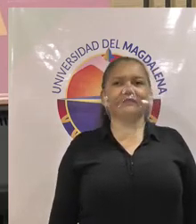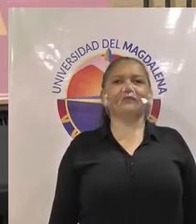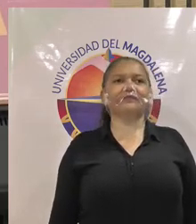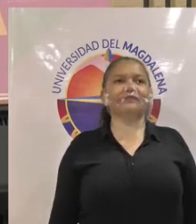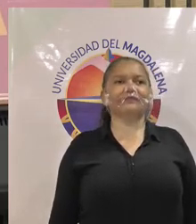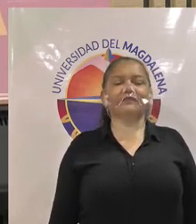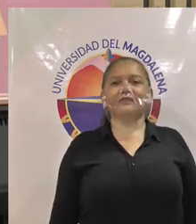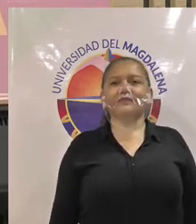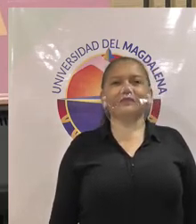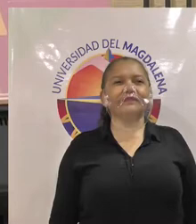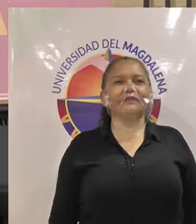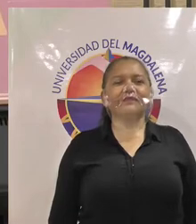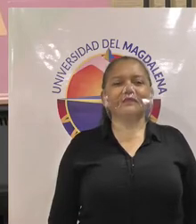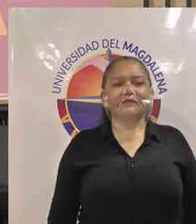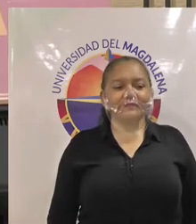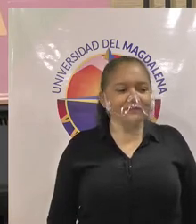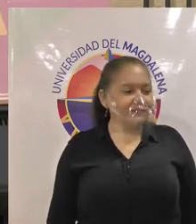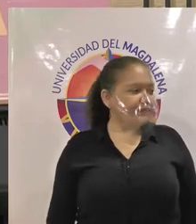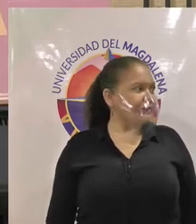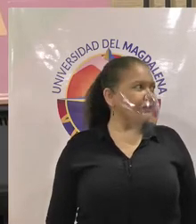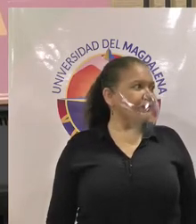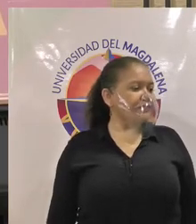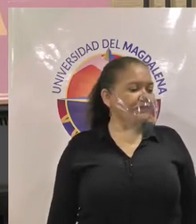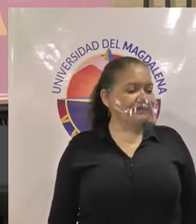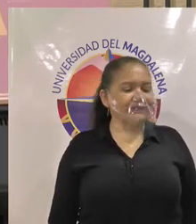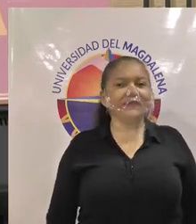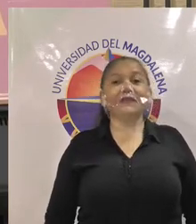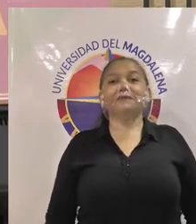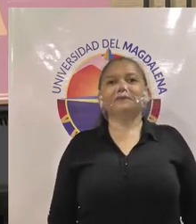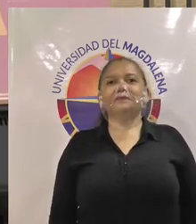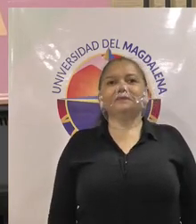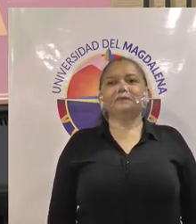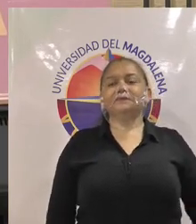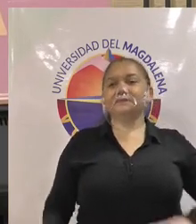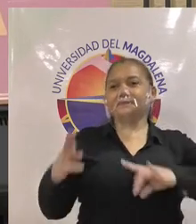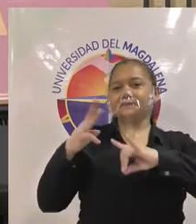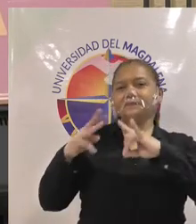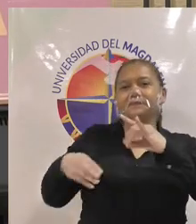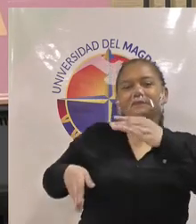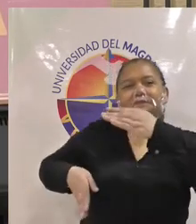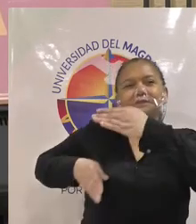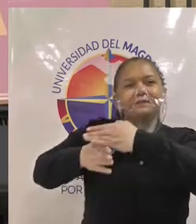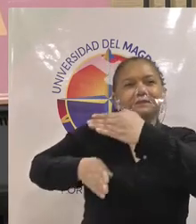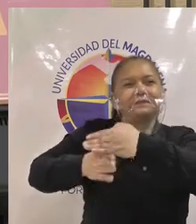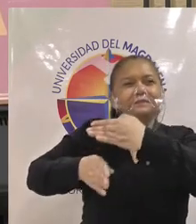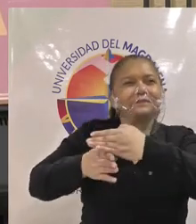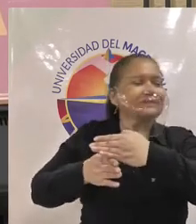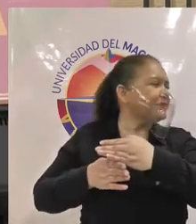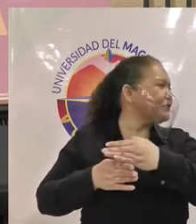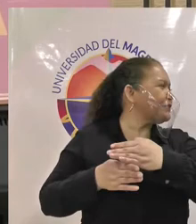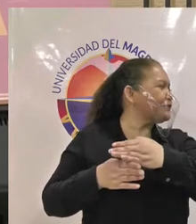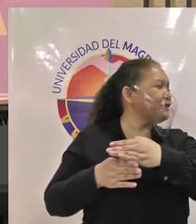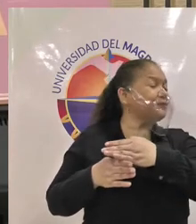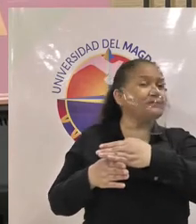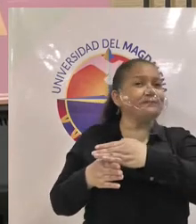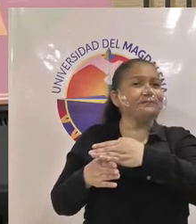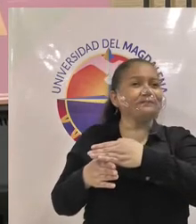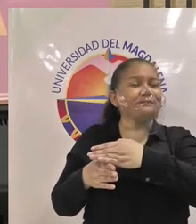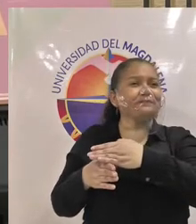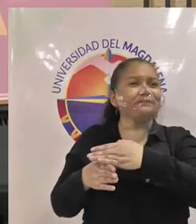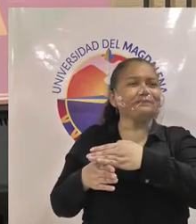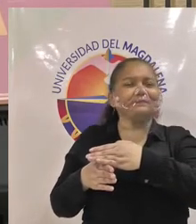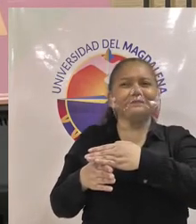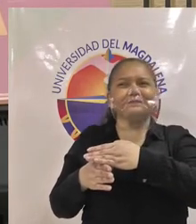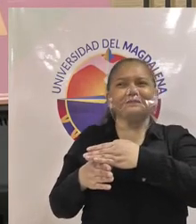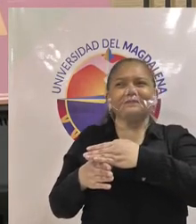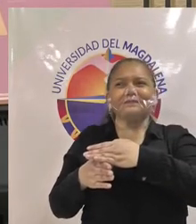seguimos en la universidad de Magdalena tengo en la universidad de Magdalena con la presencia y el